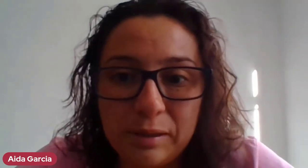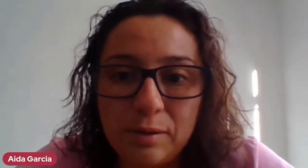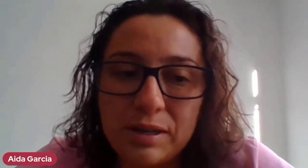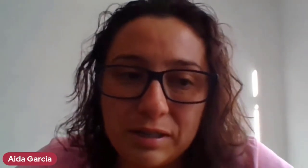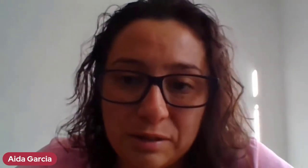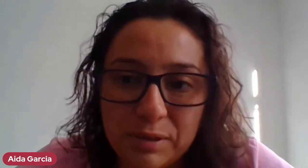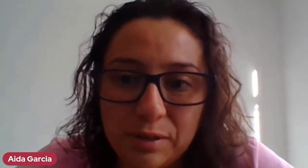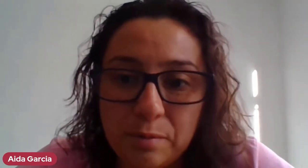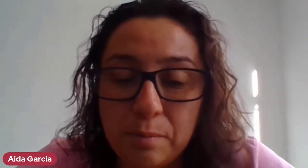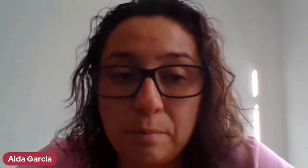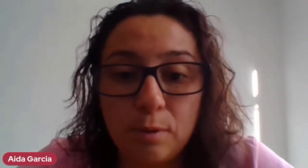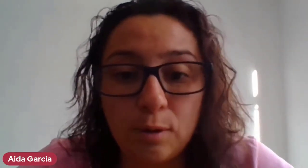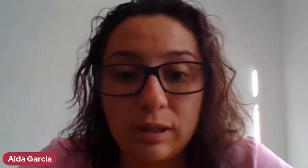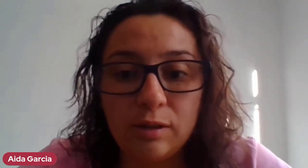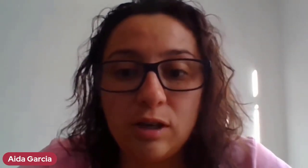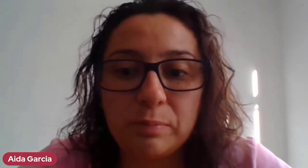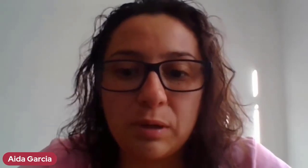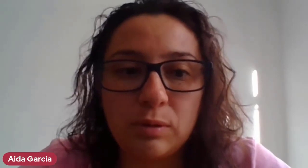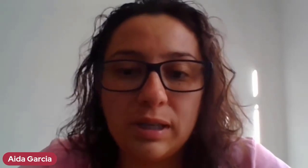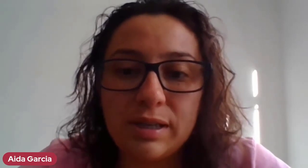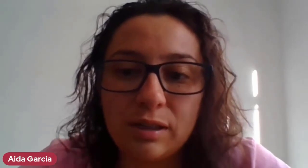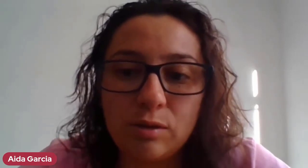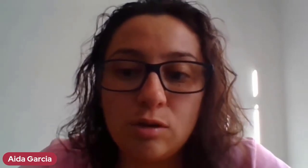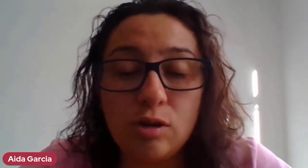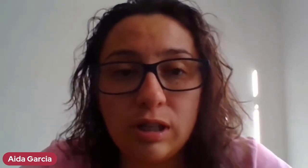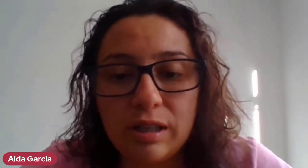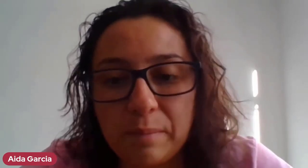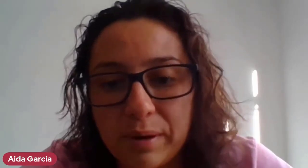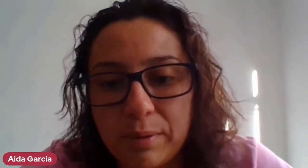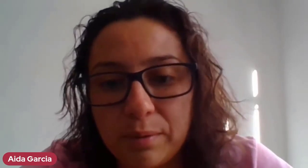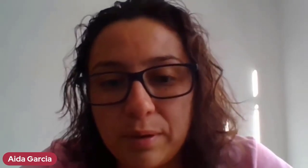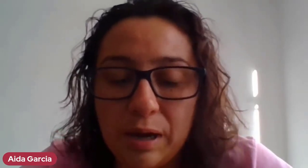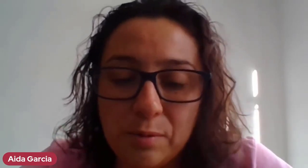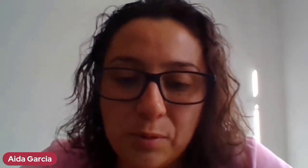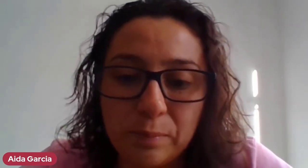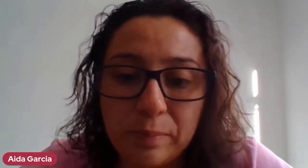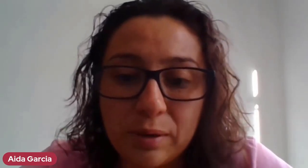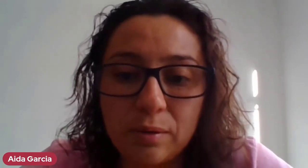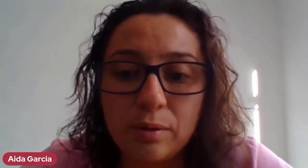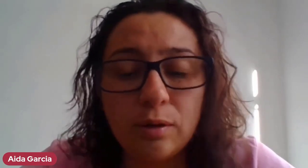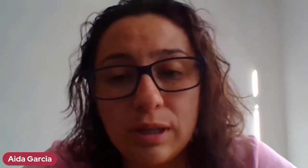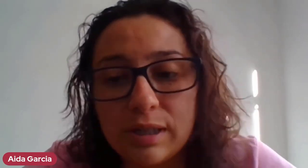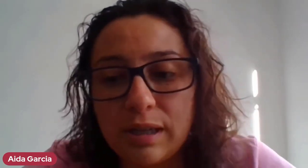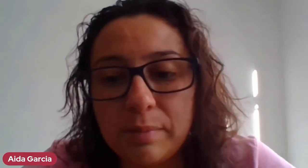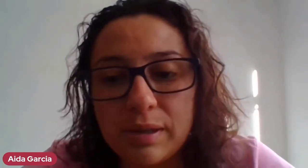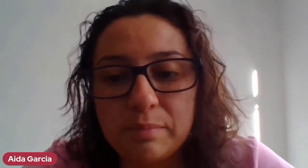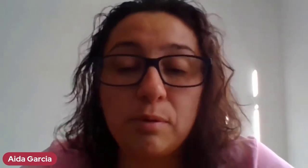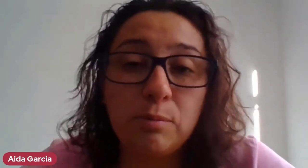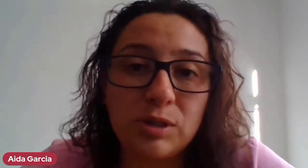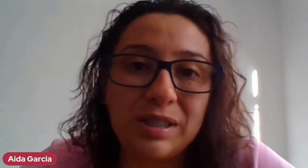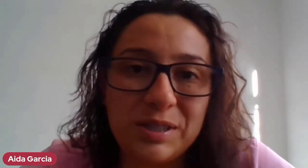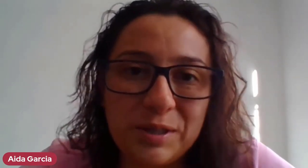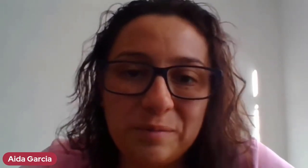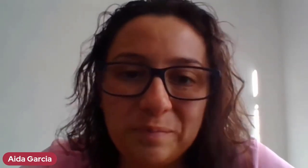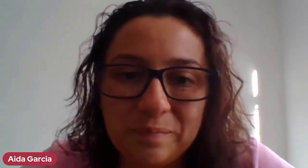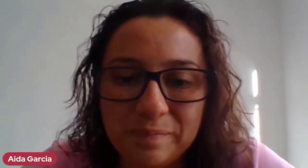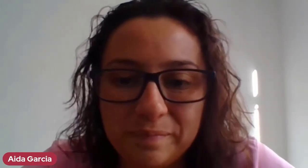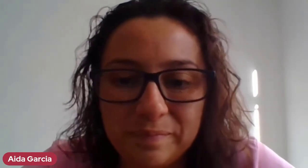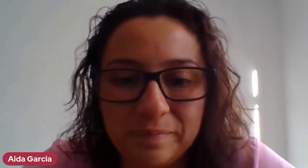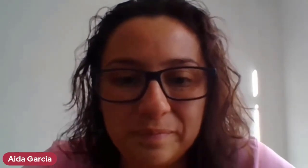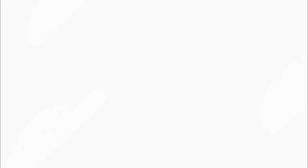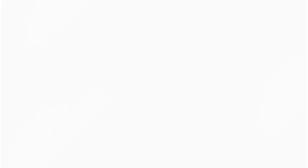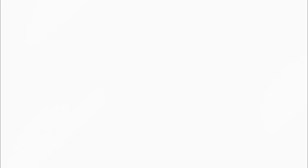Este evento es retransmisión, por lo tanto las preguntas reto no tendrán premio alguno. Pero no te desanimes, pon mucha atención.